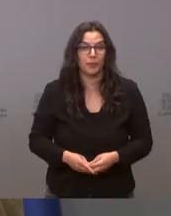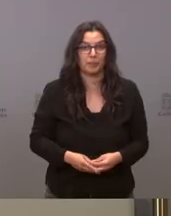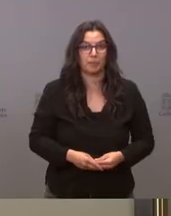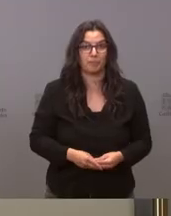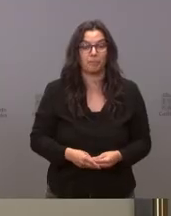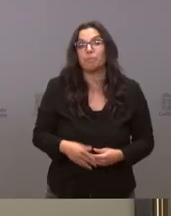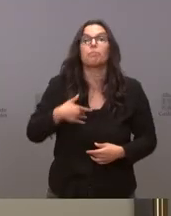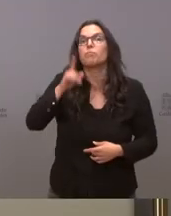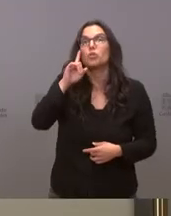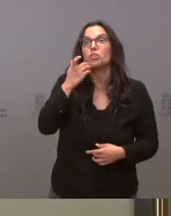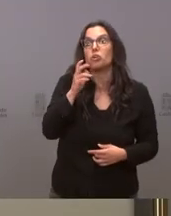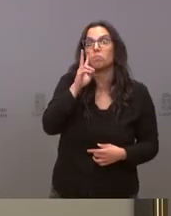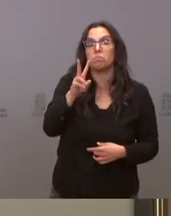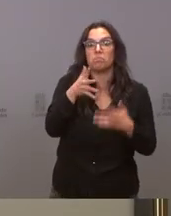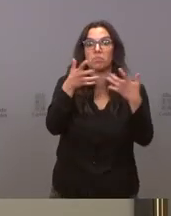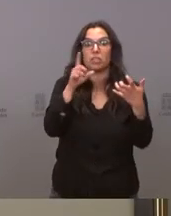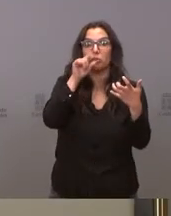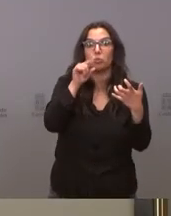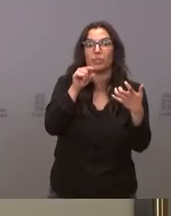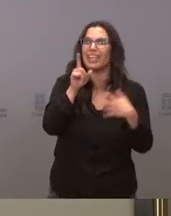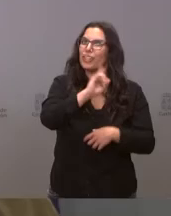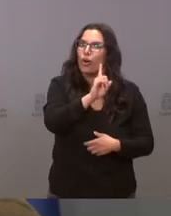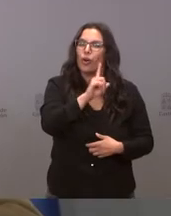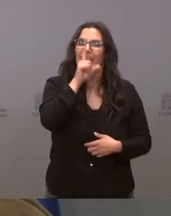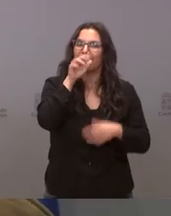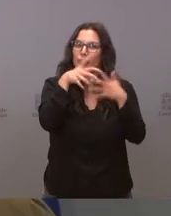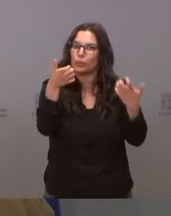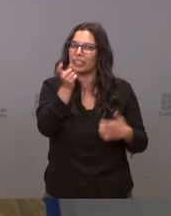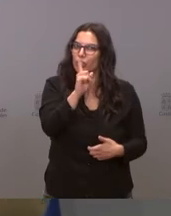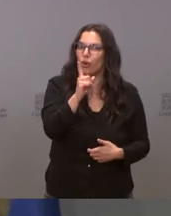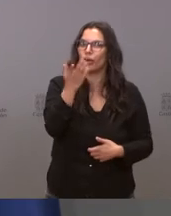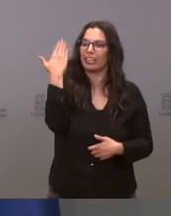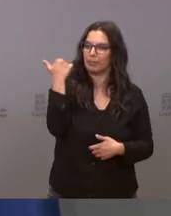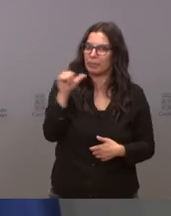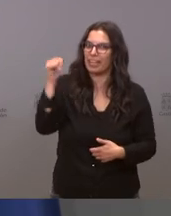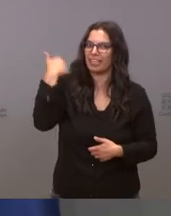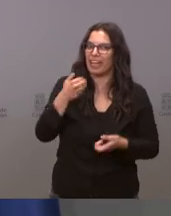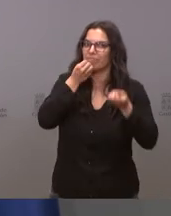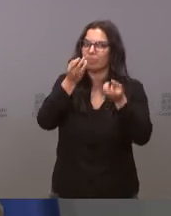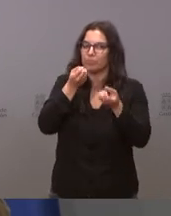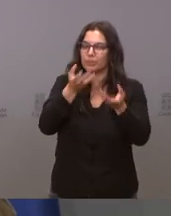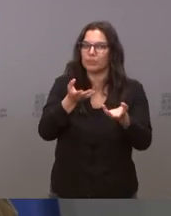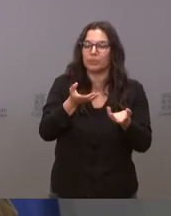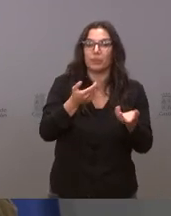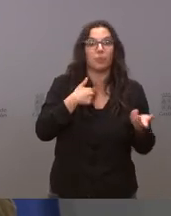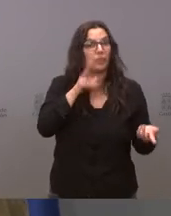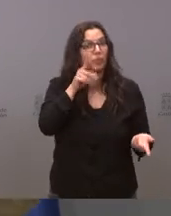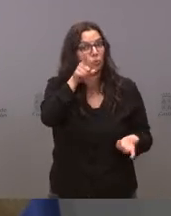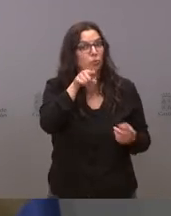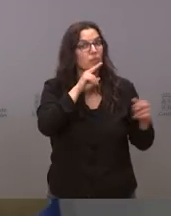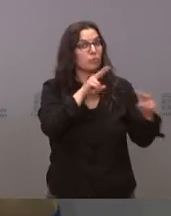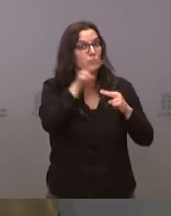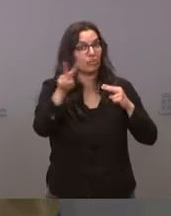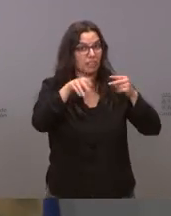no sé yo he leído el tuit y no no, no es el tuit es que además ya he hecho declaraciones una semana antes y además he de decirle como he visto que le había contestado al tuit